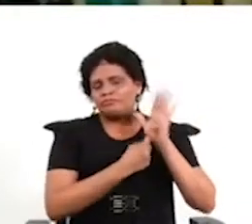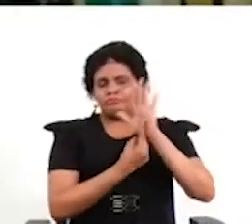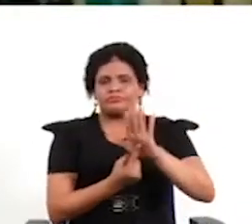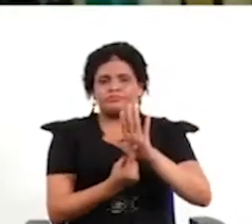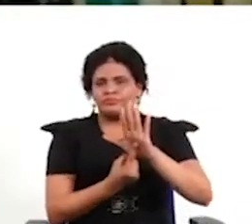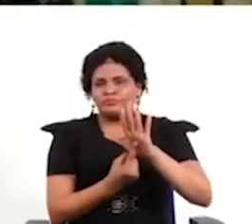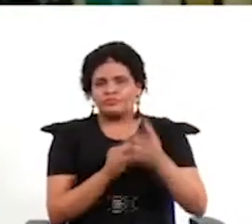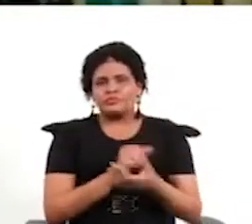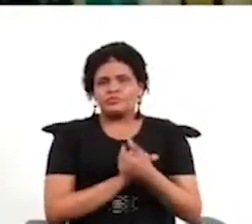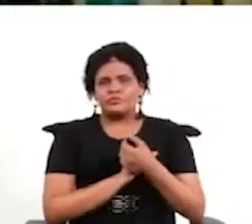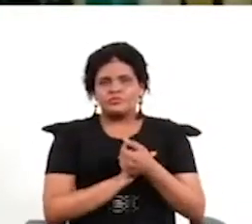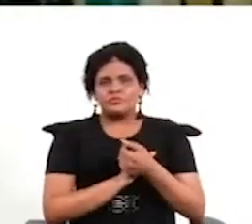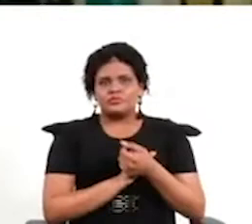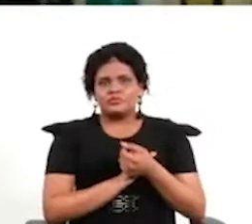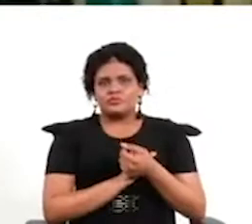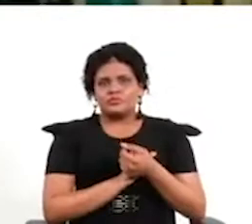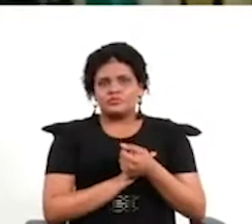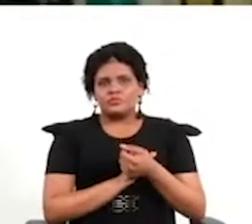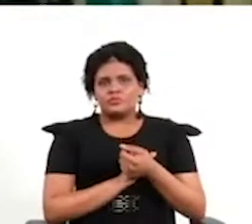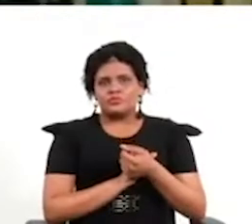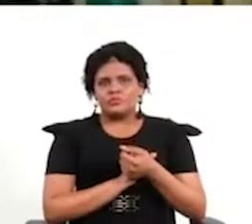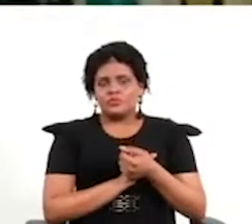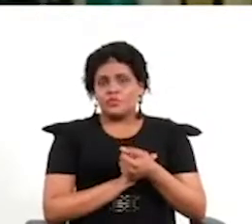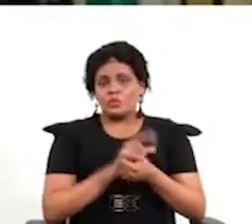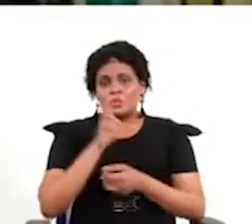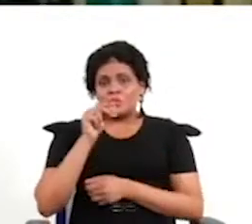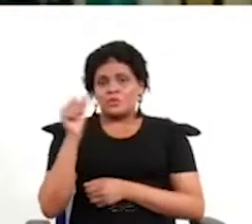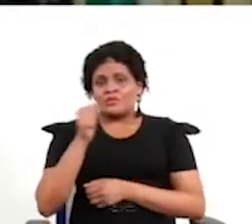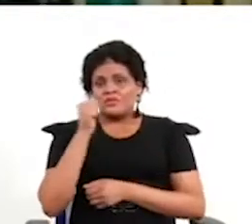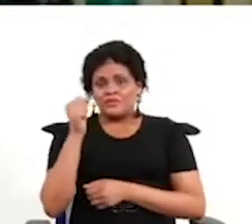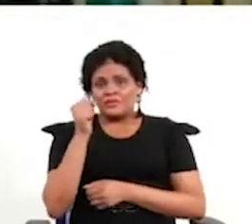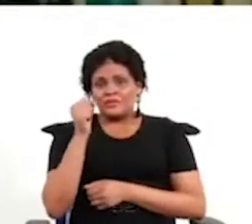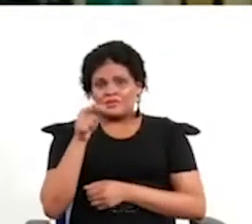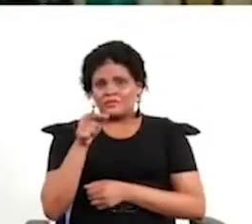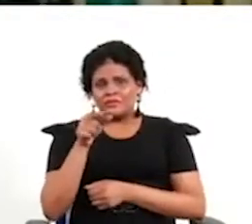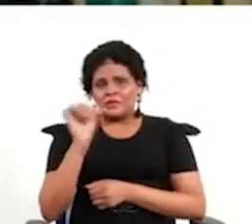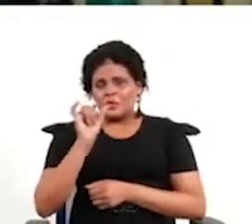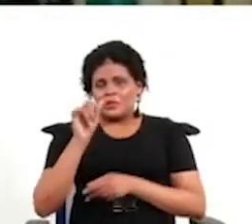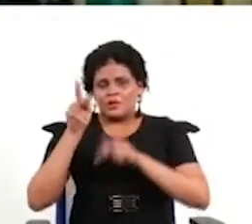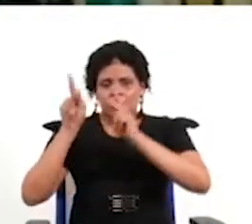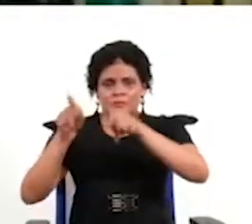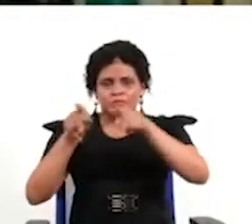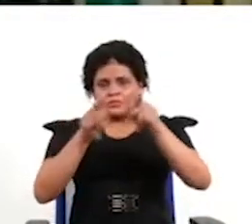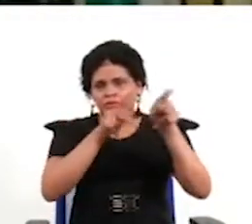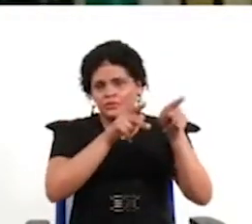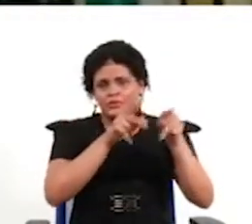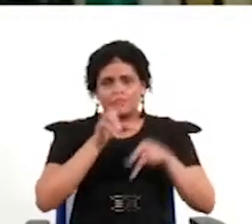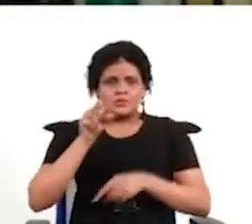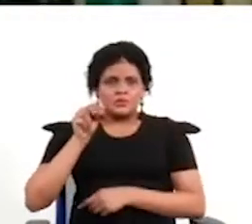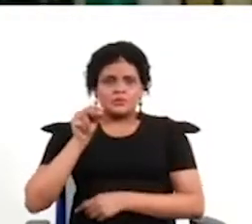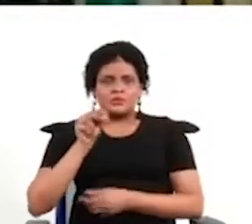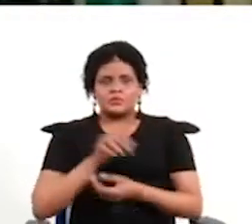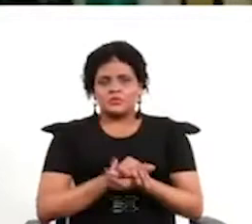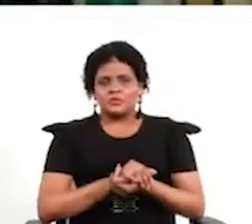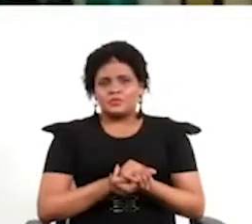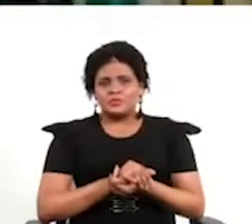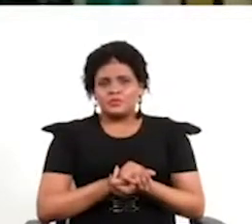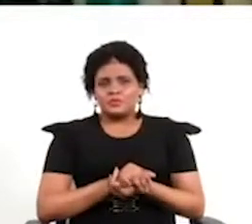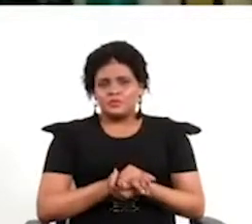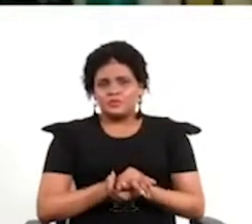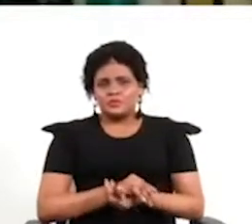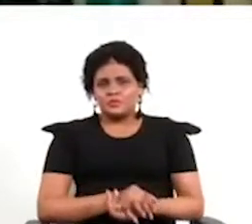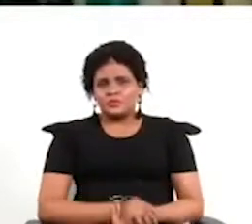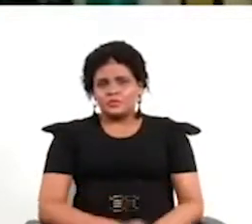buen puerto y no se no se fortalece la democracia más que educando a la ciudadanía no es que nos podemos sentar a esperar que la ciudadanía esté educada